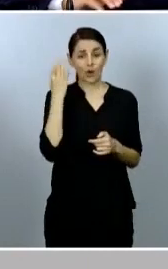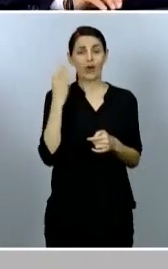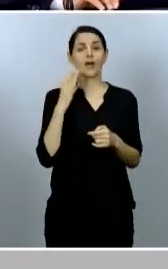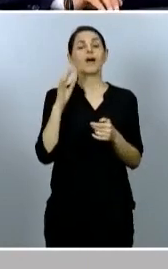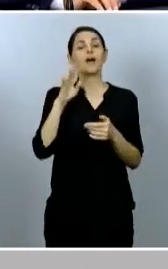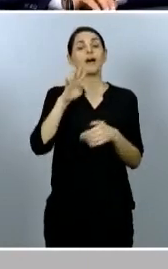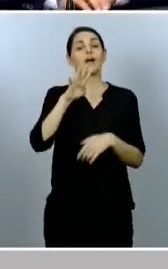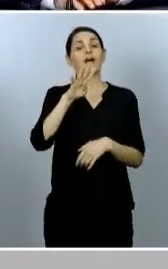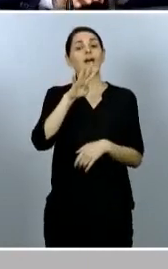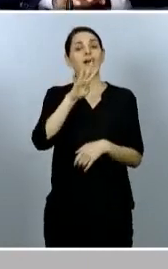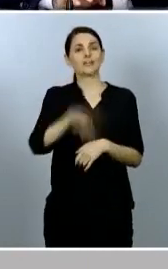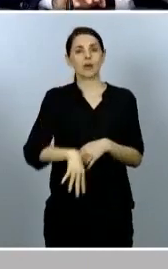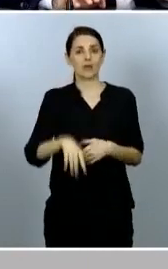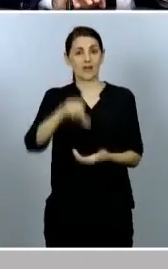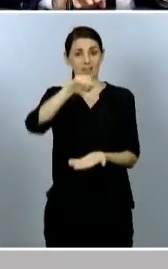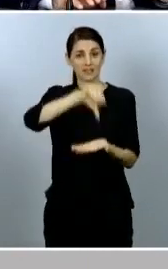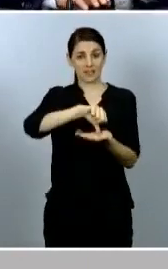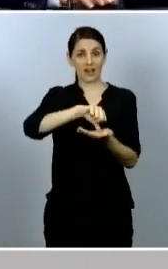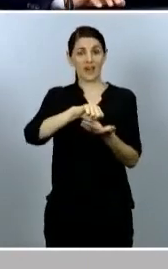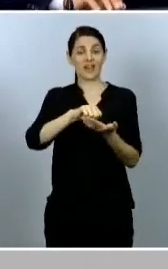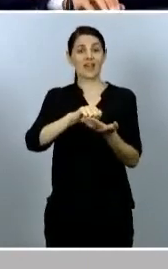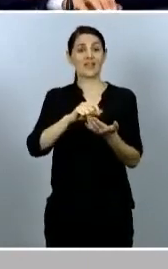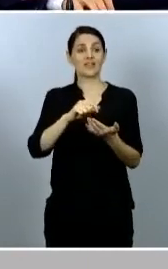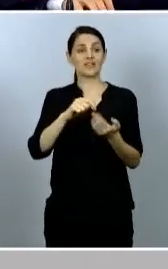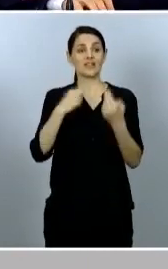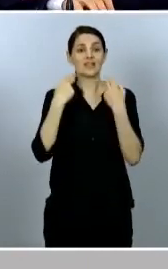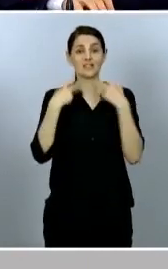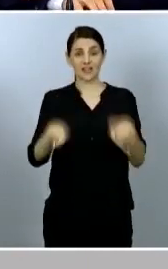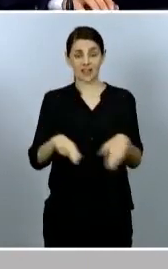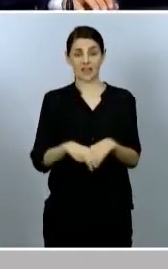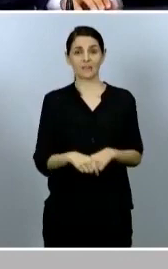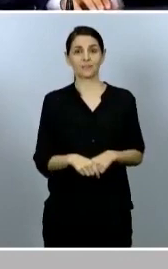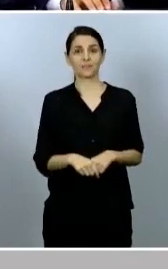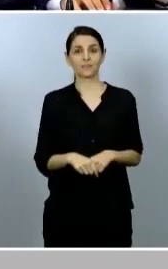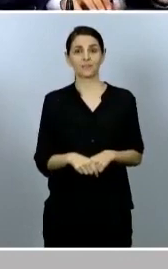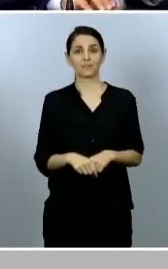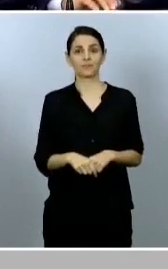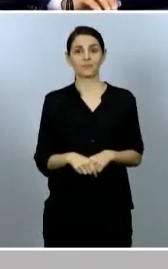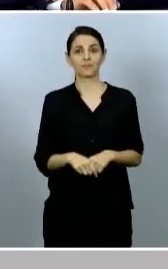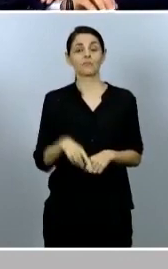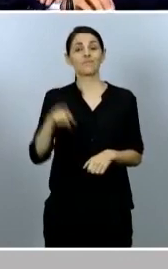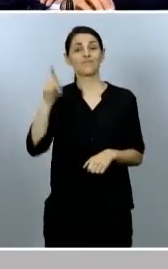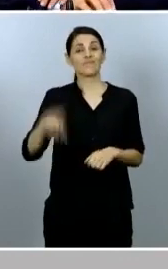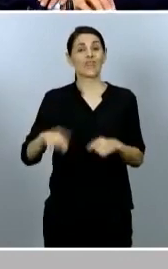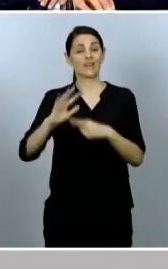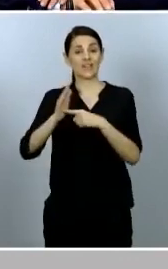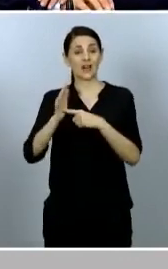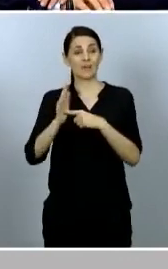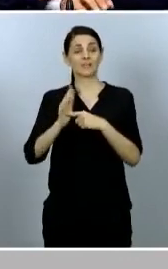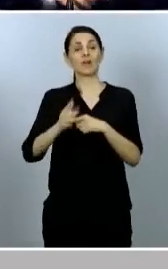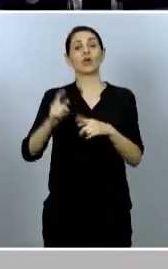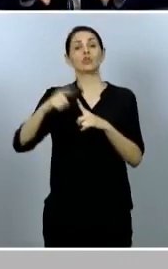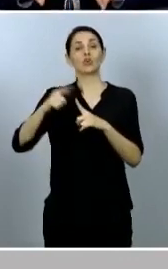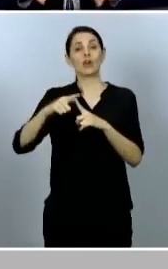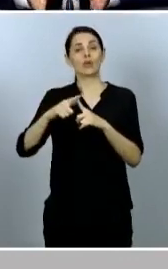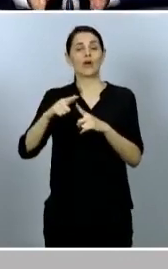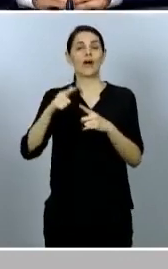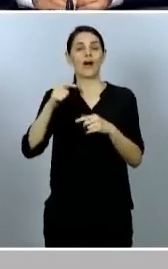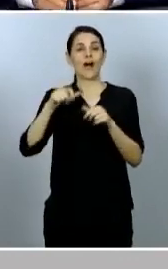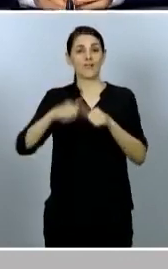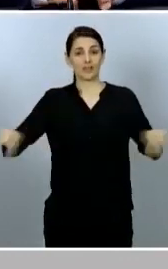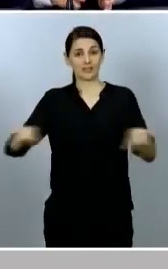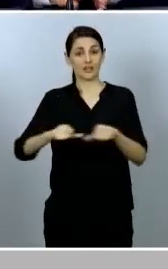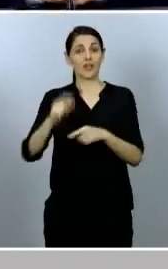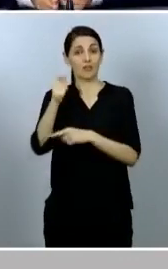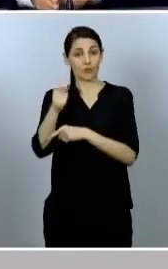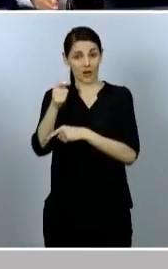Leida de Cataluña, las tres provincias de Toledo, Albacete y Ciudad Real en Castilla-La Mancha y la ciudad autónoma de Ceuta. Estos